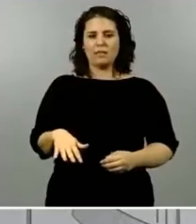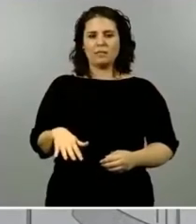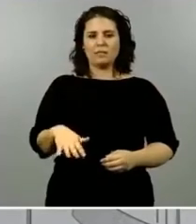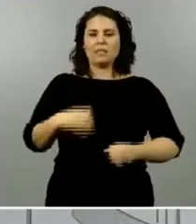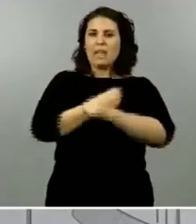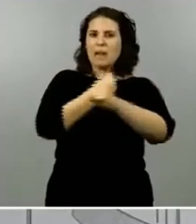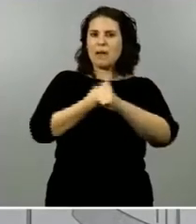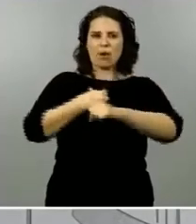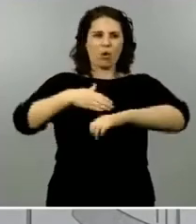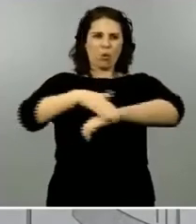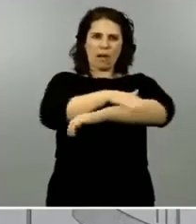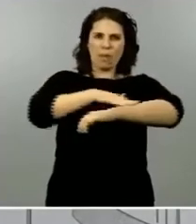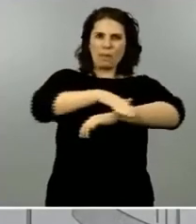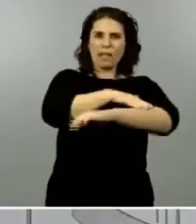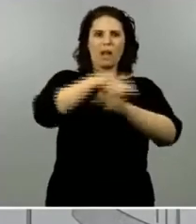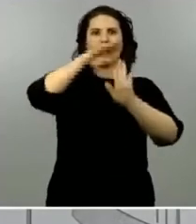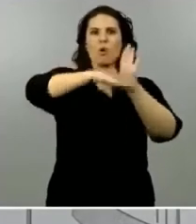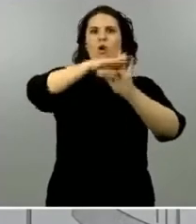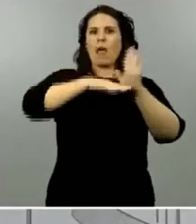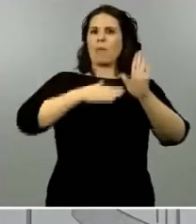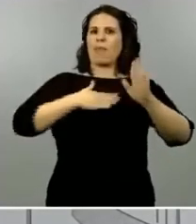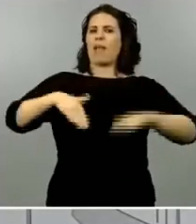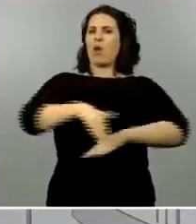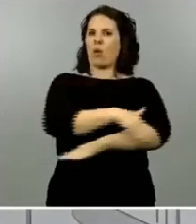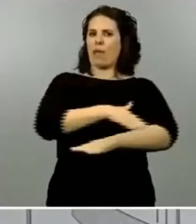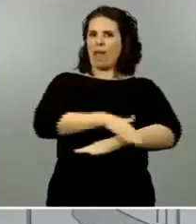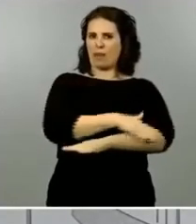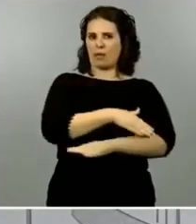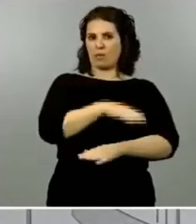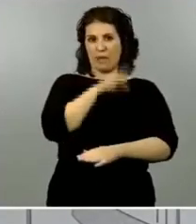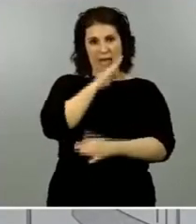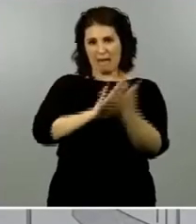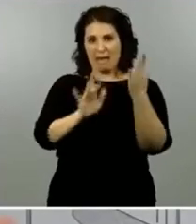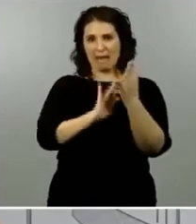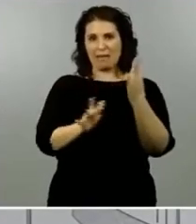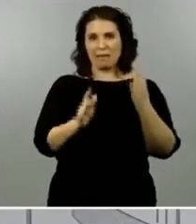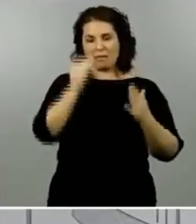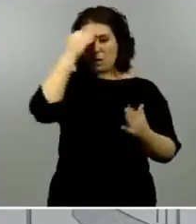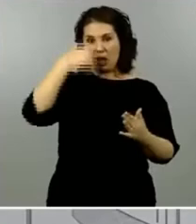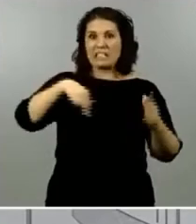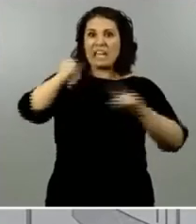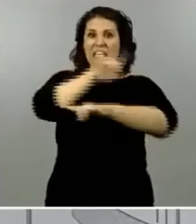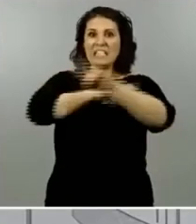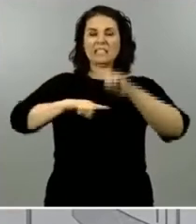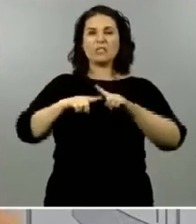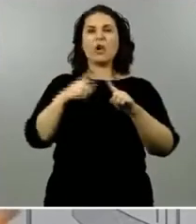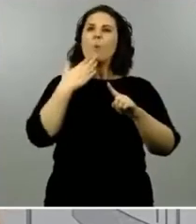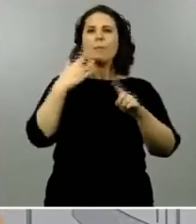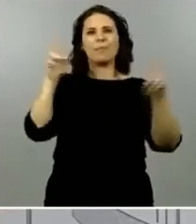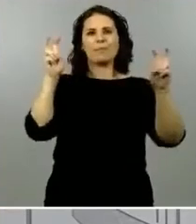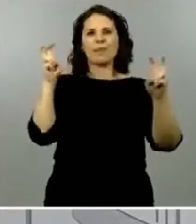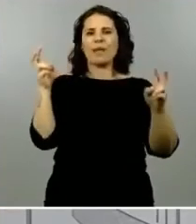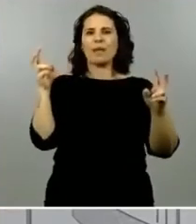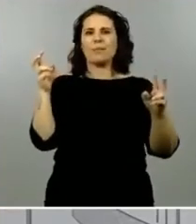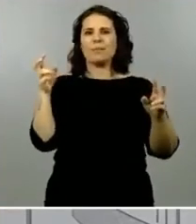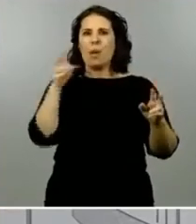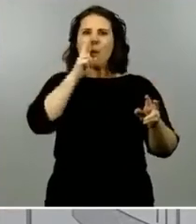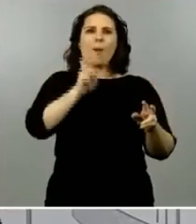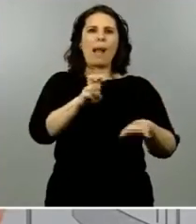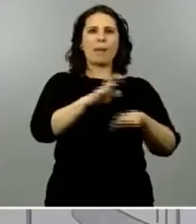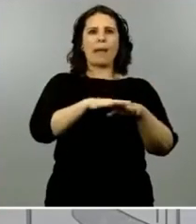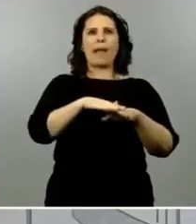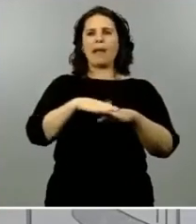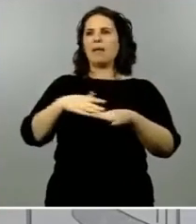programa de gobierno antes he hecho referencia a ello creo que esta crisis no puede servir como excusa ni para abandonar nuestros objetivos de mejora del mercado